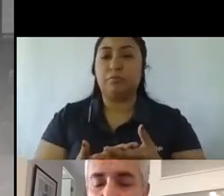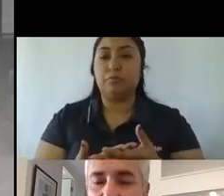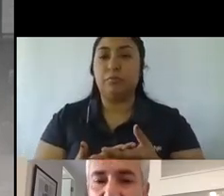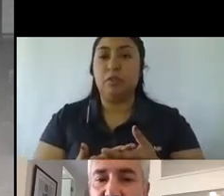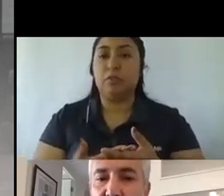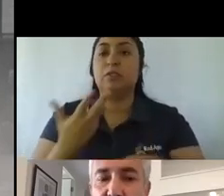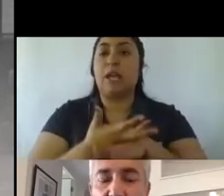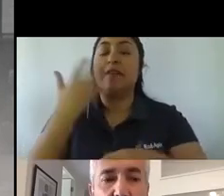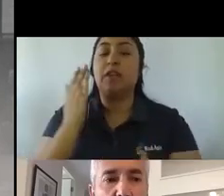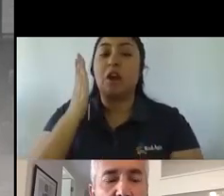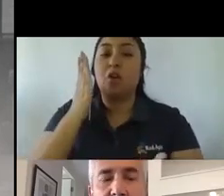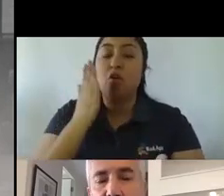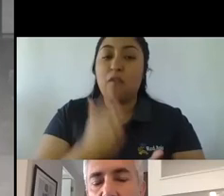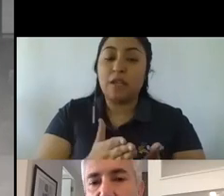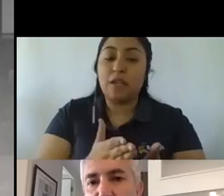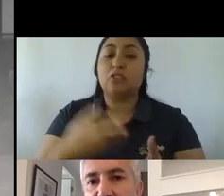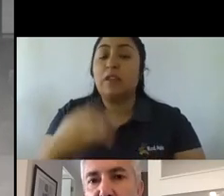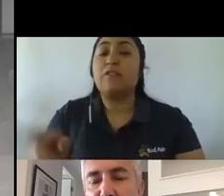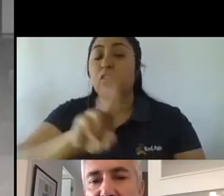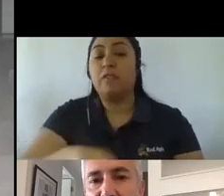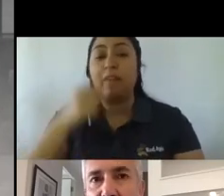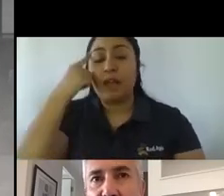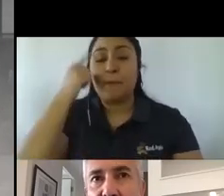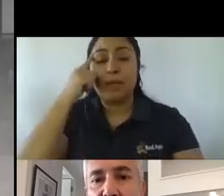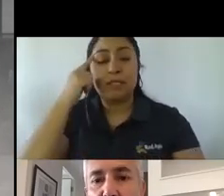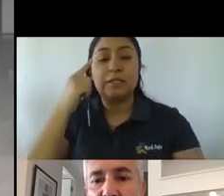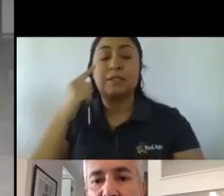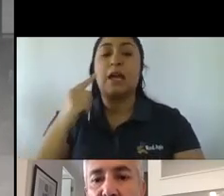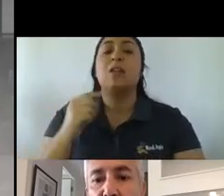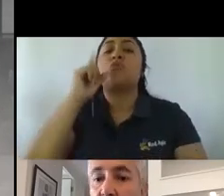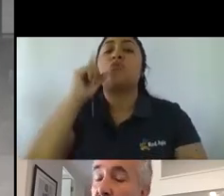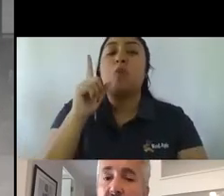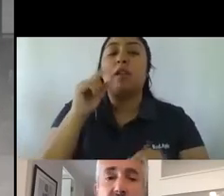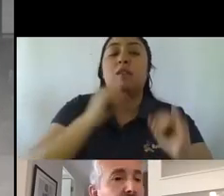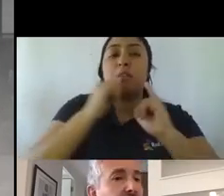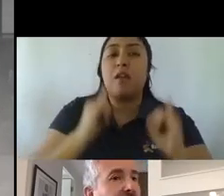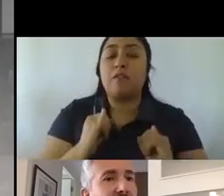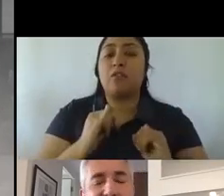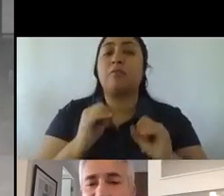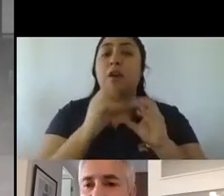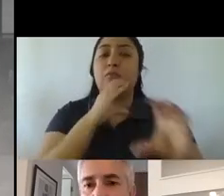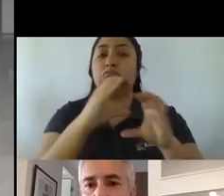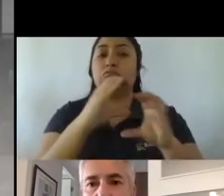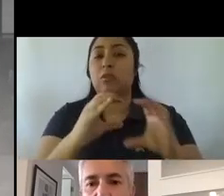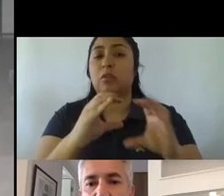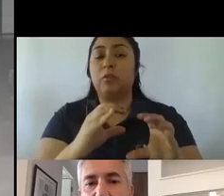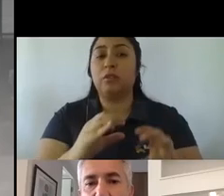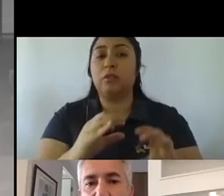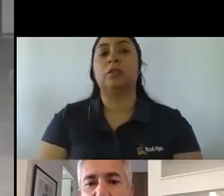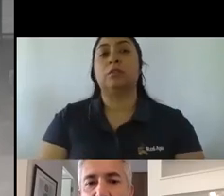repensar efectivamente cuál es el territorio de comunicación marcaria en el que estábamos transitando. Y bueno, de eso